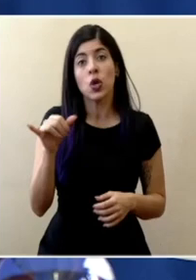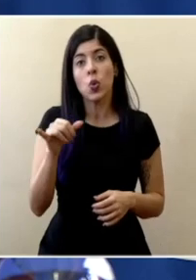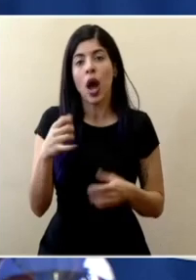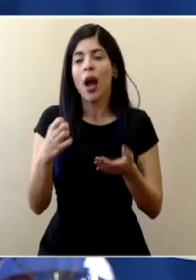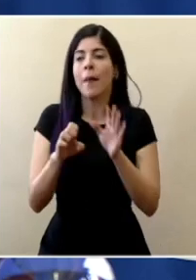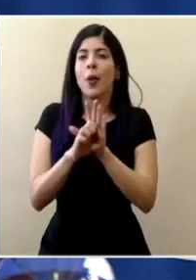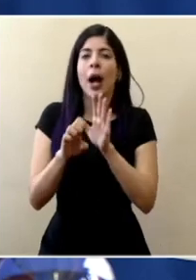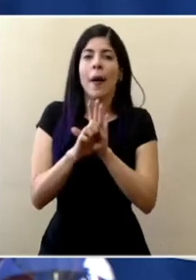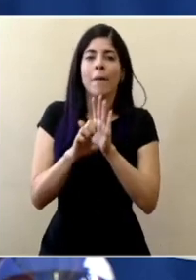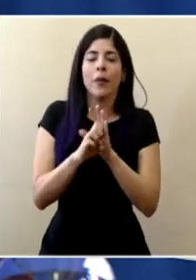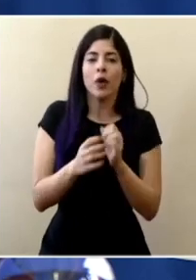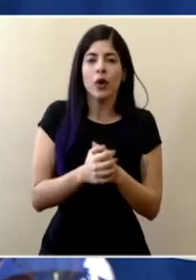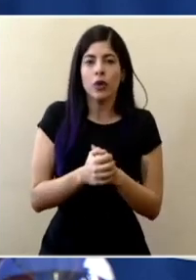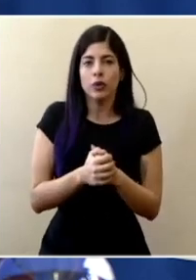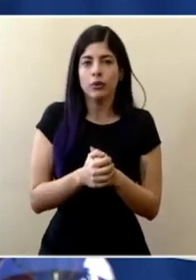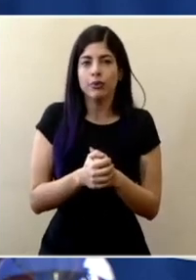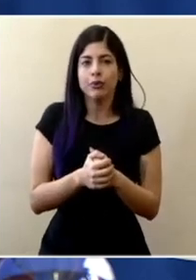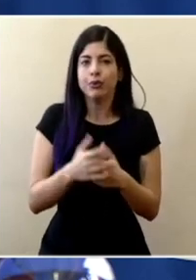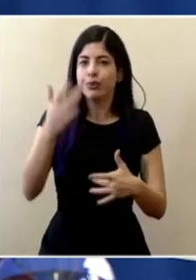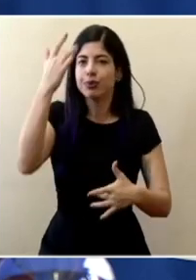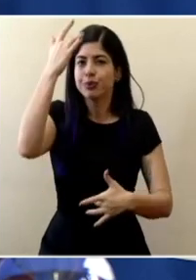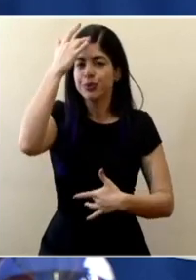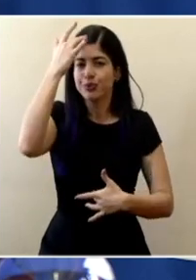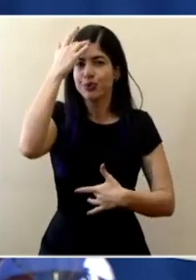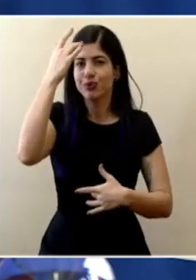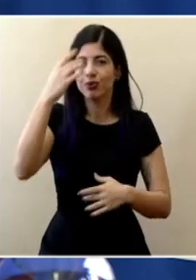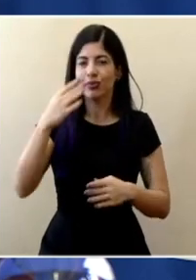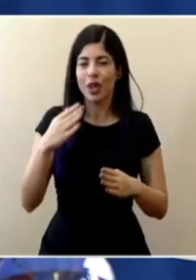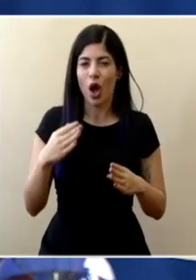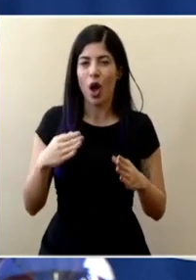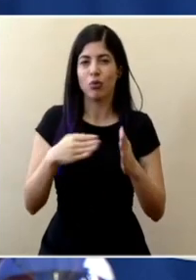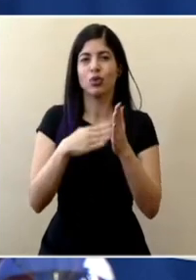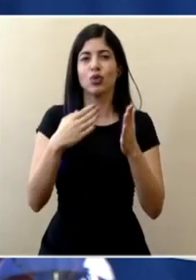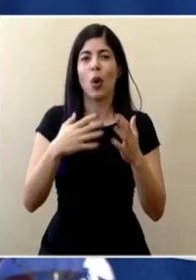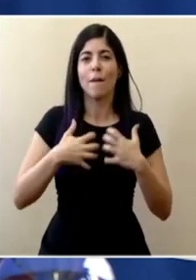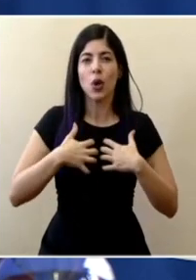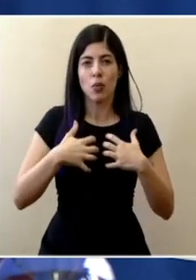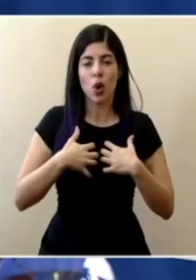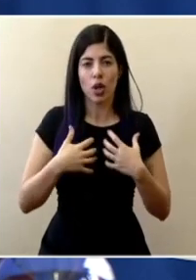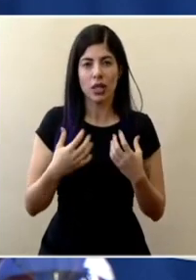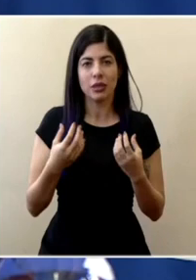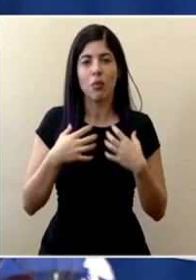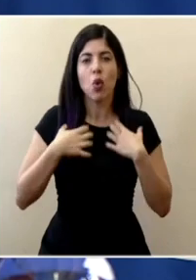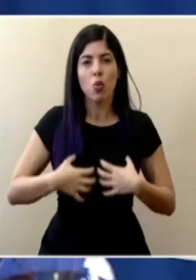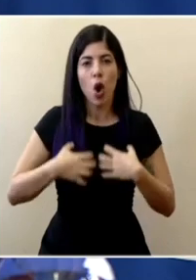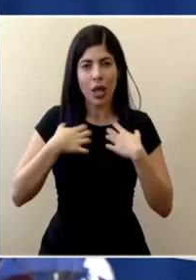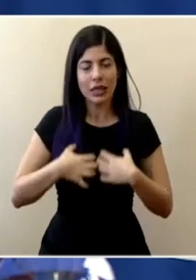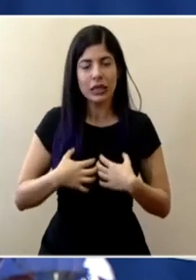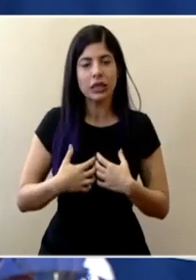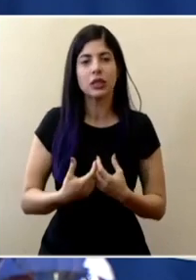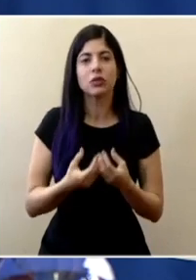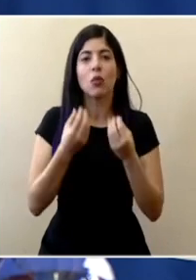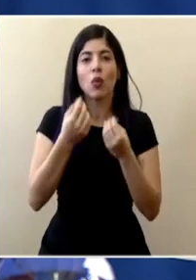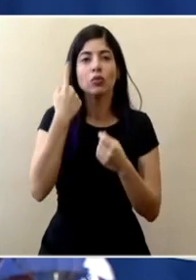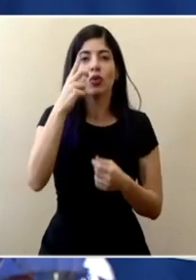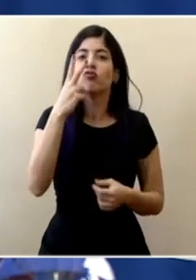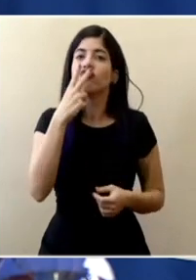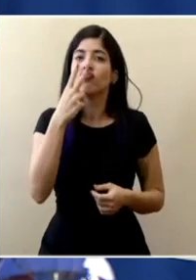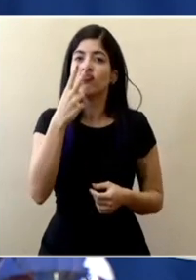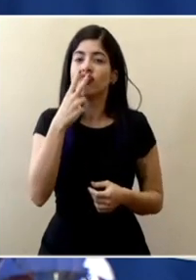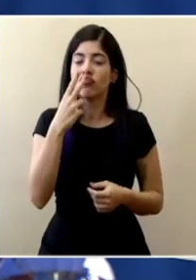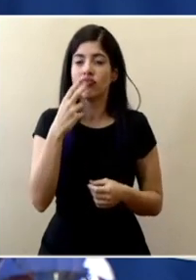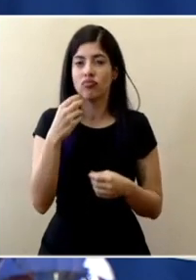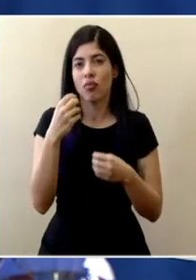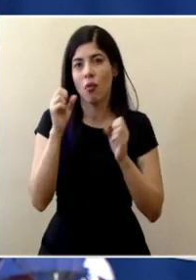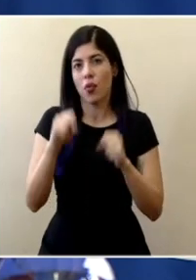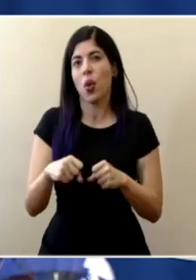por ejemplo las enfermedades obstructivas crónicas pulmonares que muchas se generan por el tabaquismo aunque